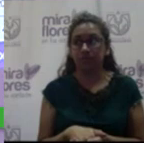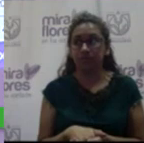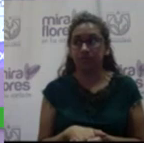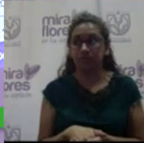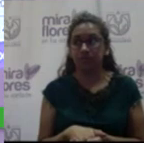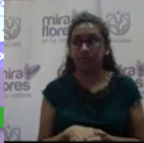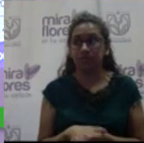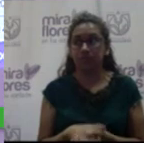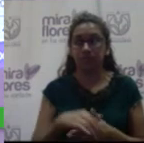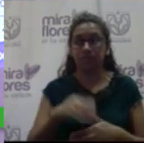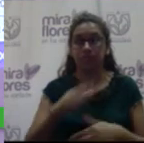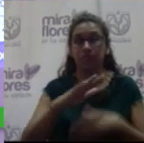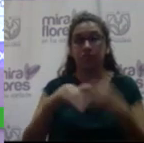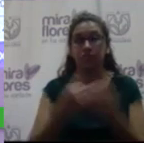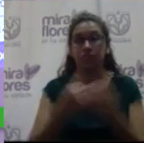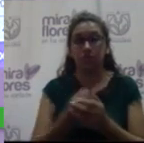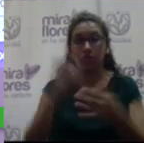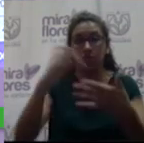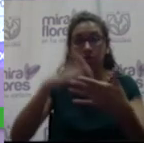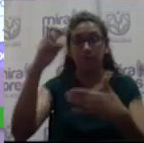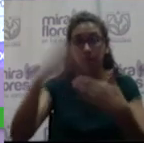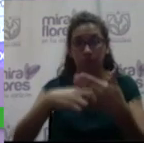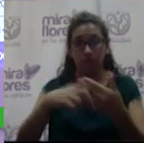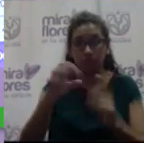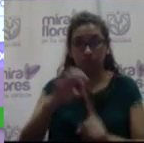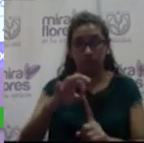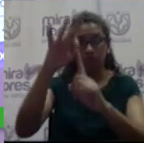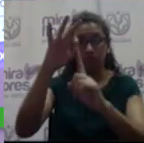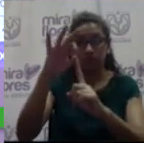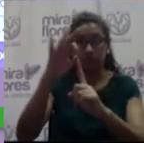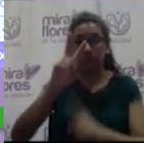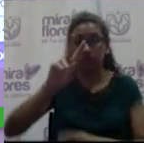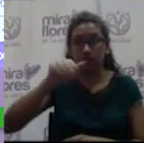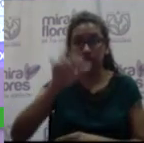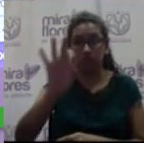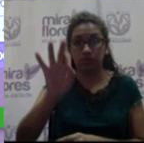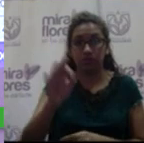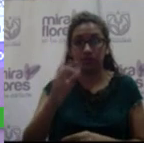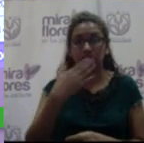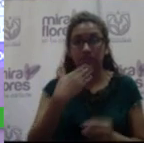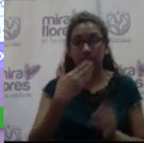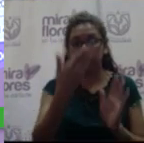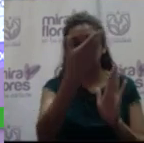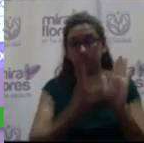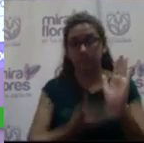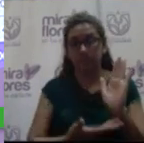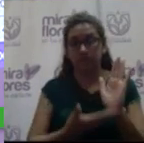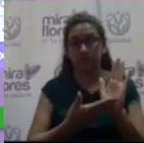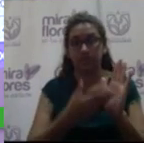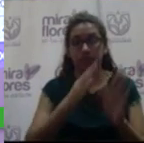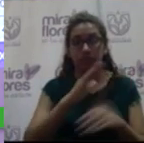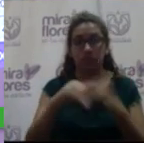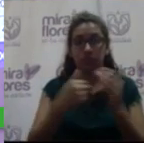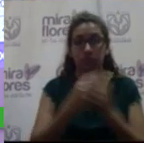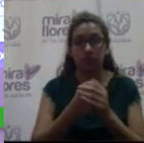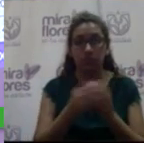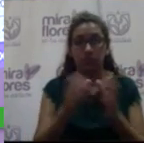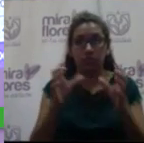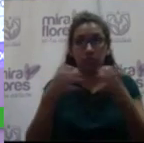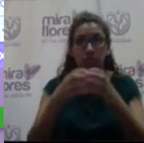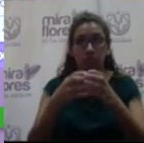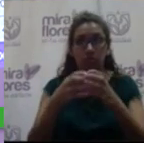Los proyectos priorizados para el año 2019 son los siguientes. Elaboración de perfil y expediente técnico del cuartel